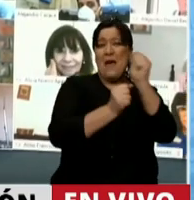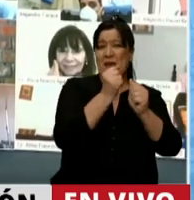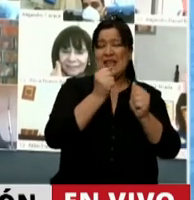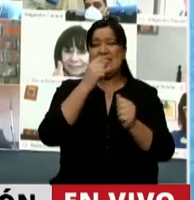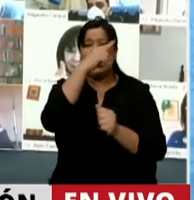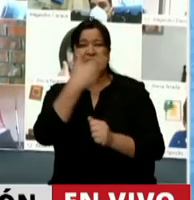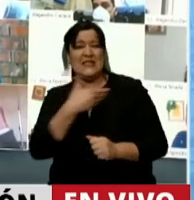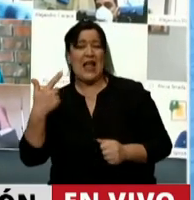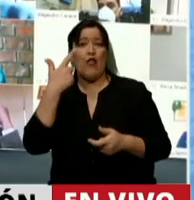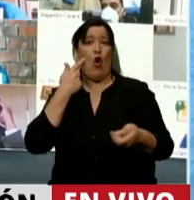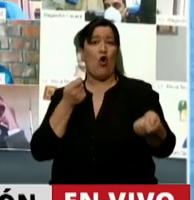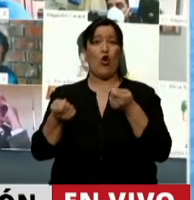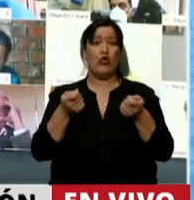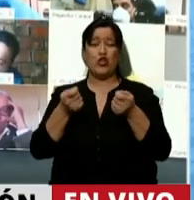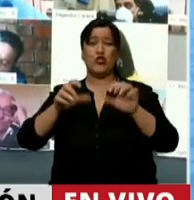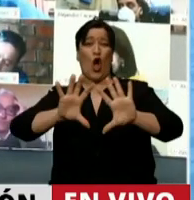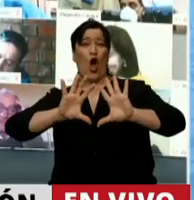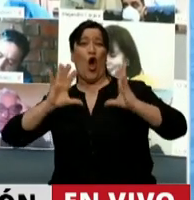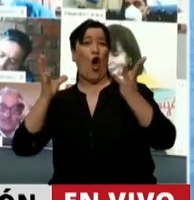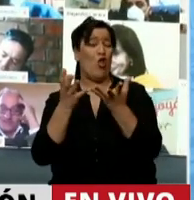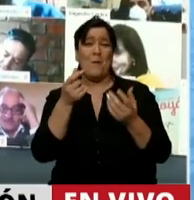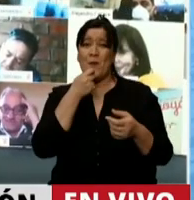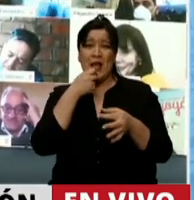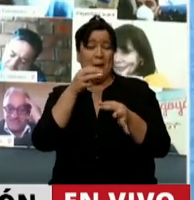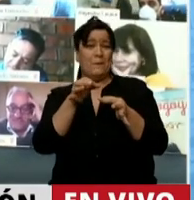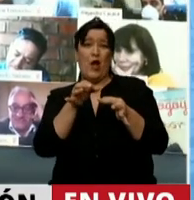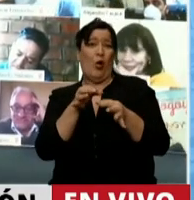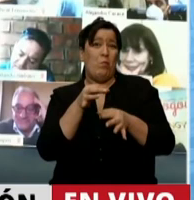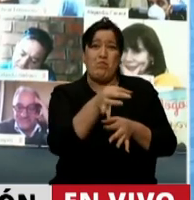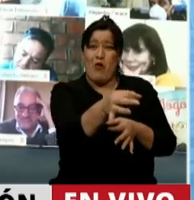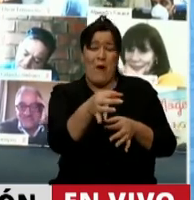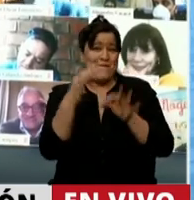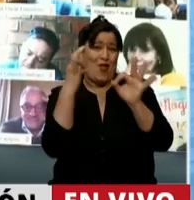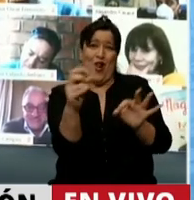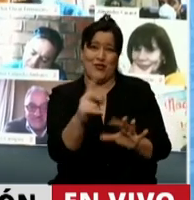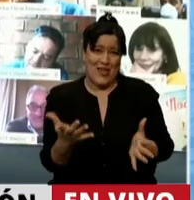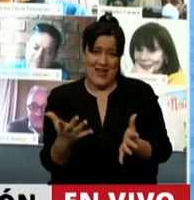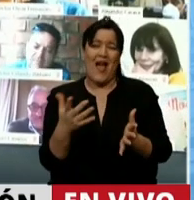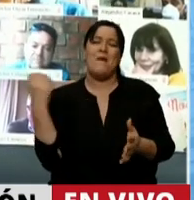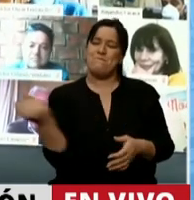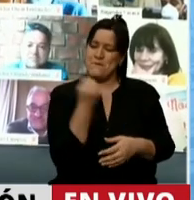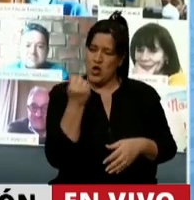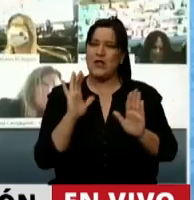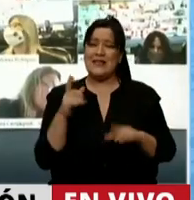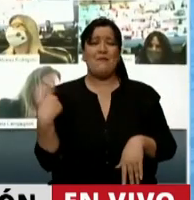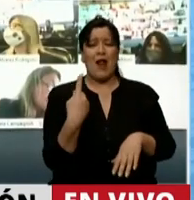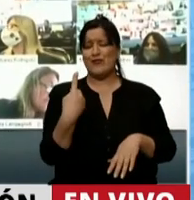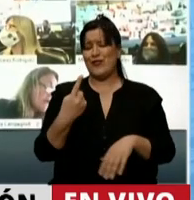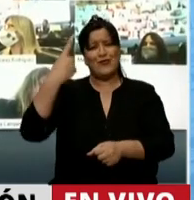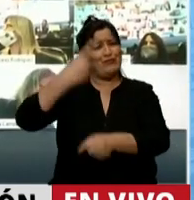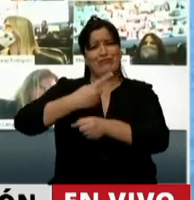a regular y nunca van a llegar a las zonas donde no hay rentabilidad. Entonces, para nosotros es central